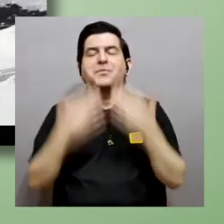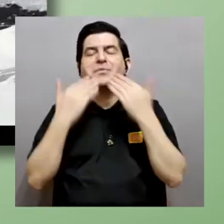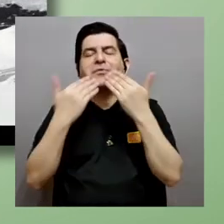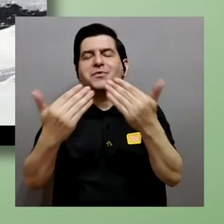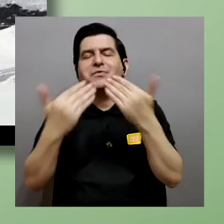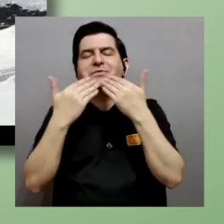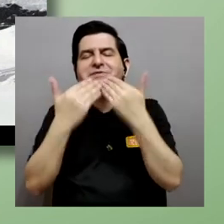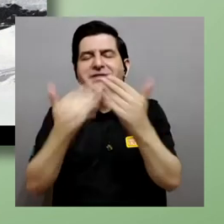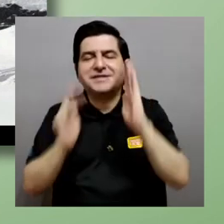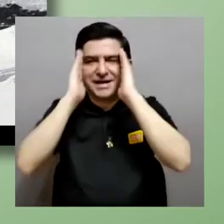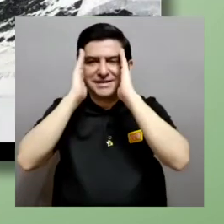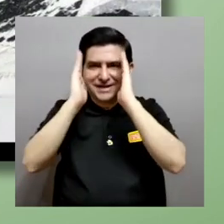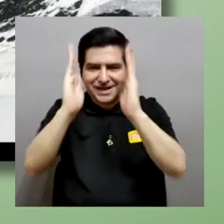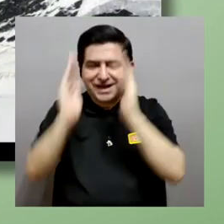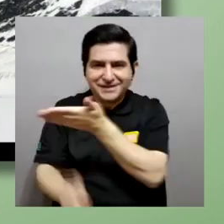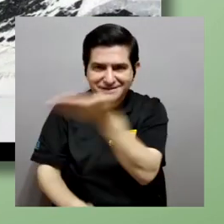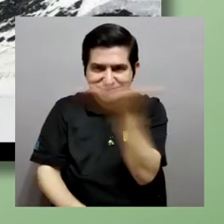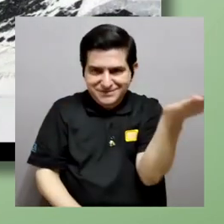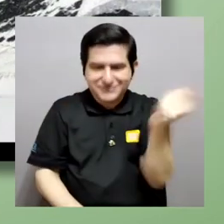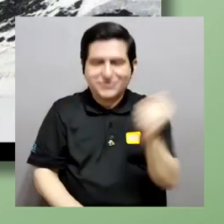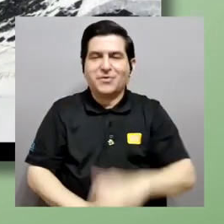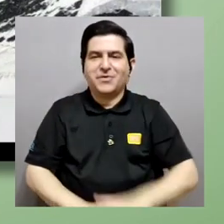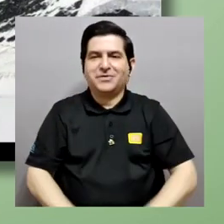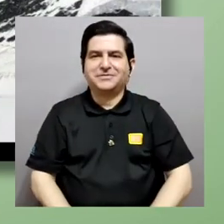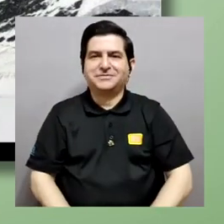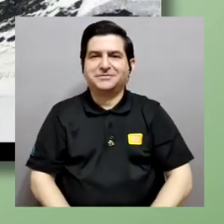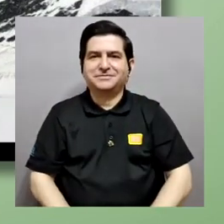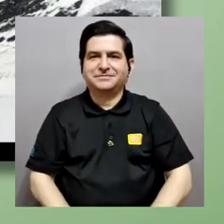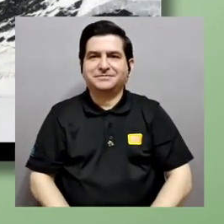agradezco muchísimo su atención y